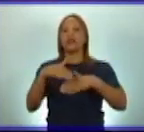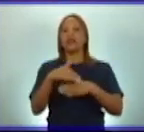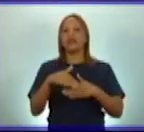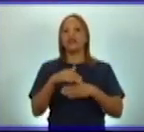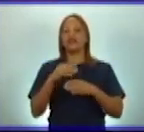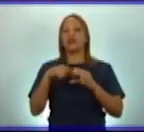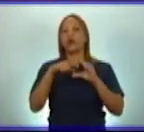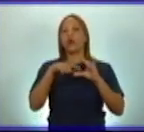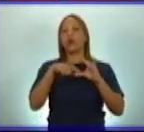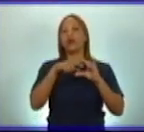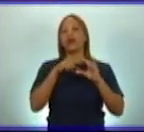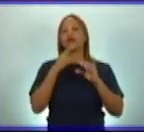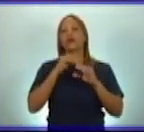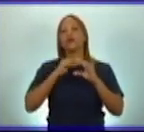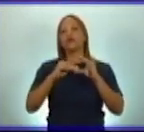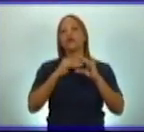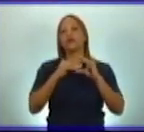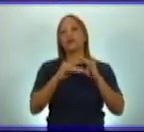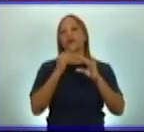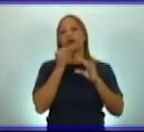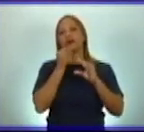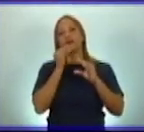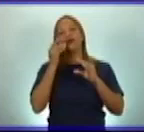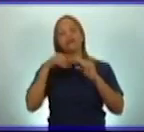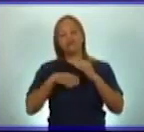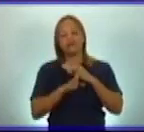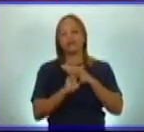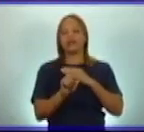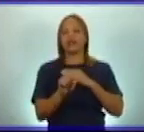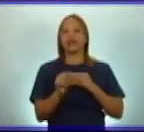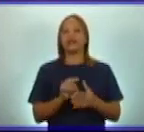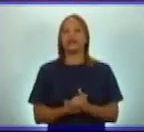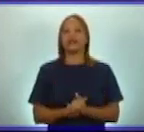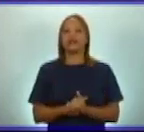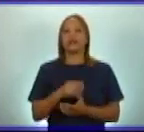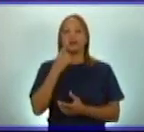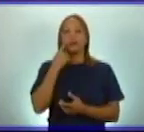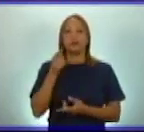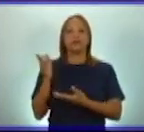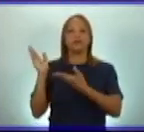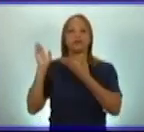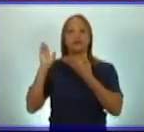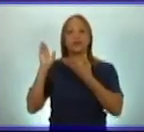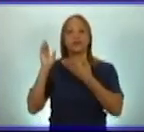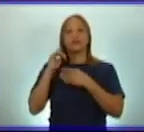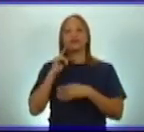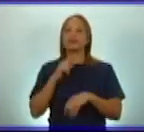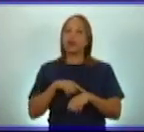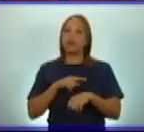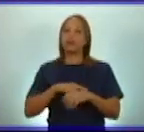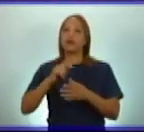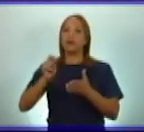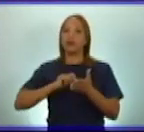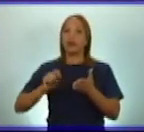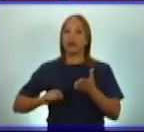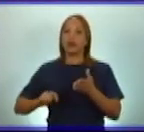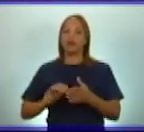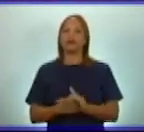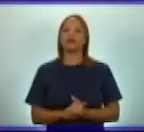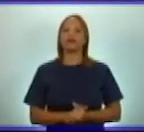electrónica para que puedas acceder al mismo. Observa y te damos un tiempo para que la notes.